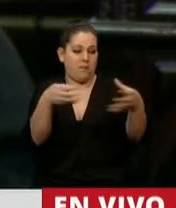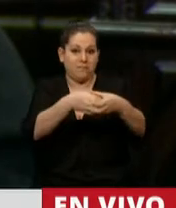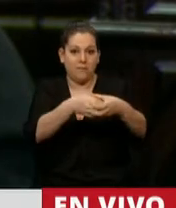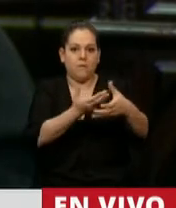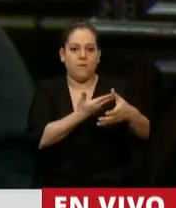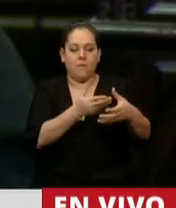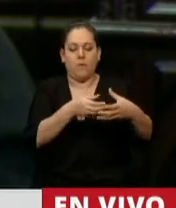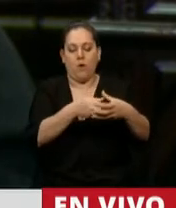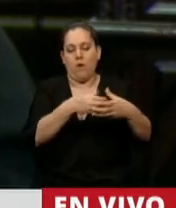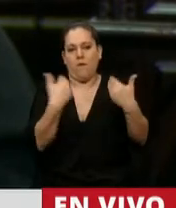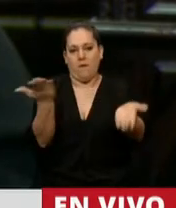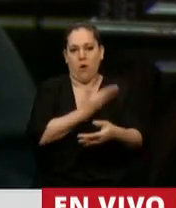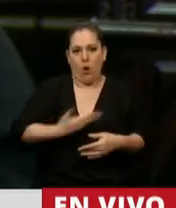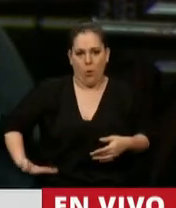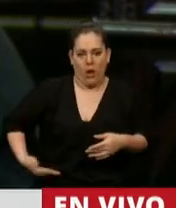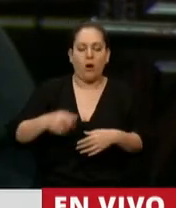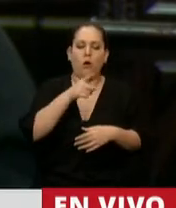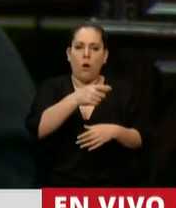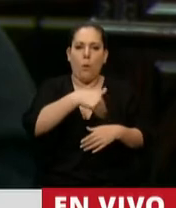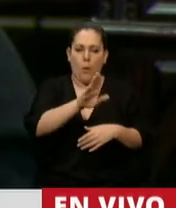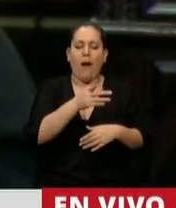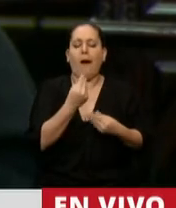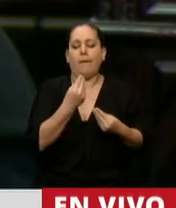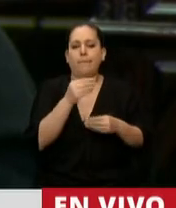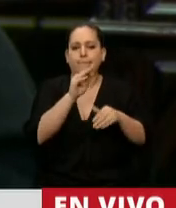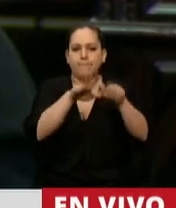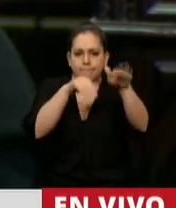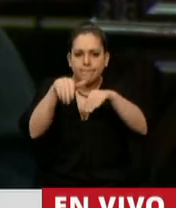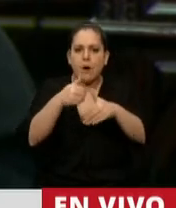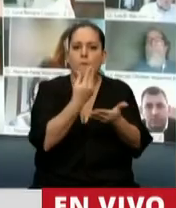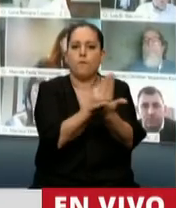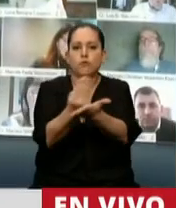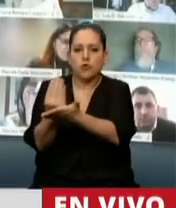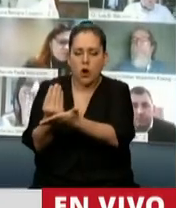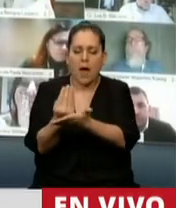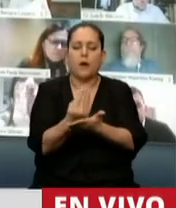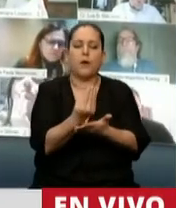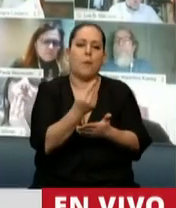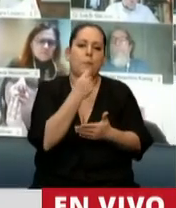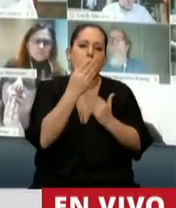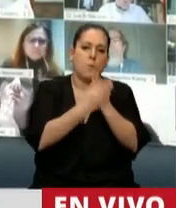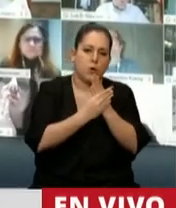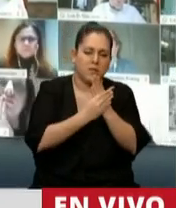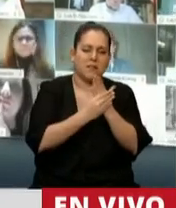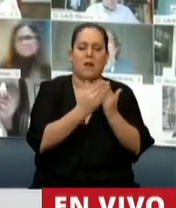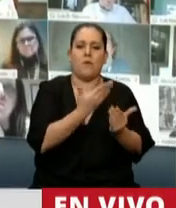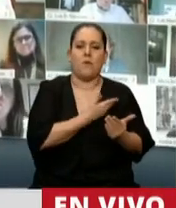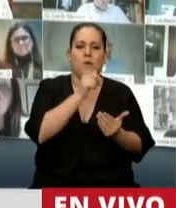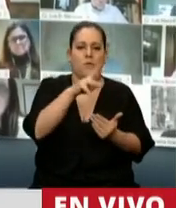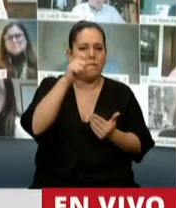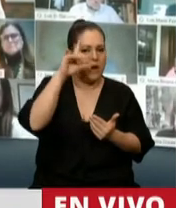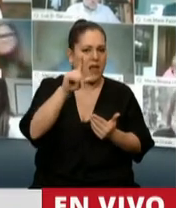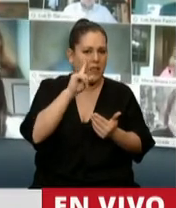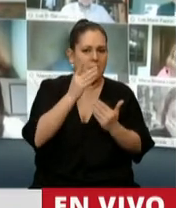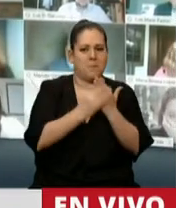llevar adelante las gestiones para que puedan asistir los funcionarios, tanto la Ministra Frédéric como el Secretario